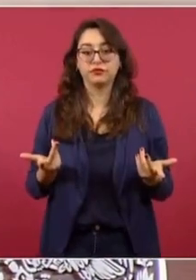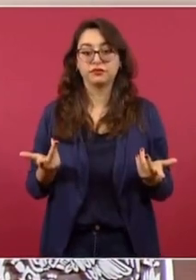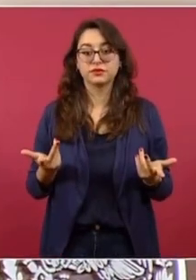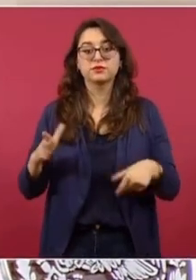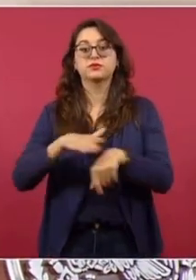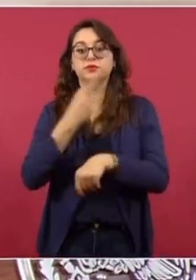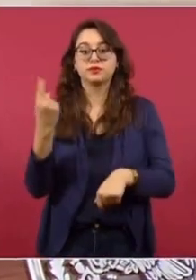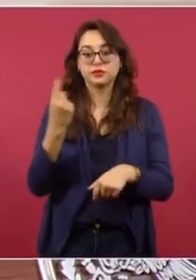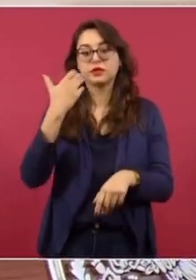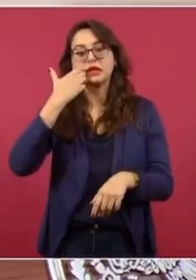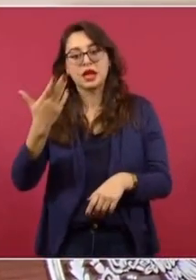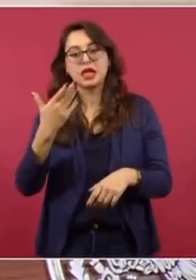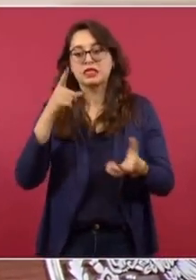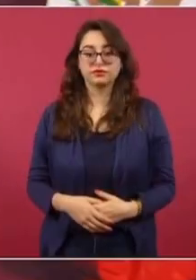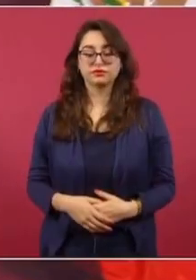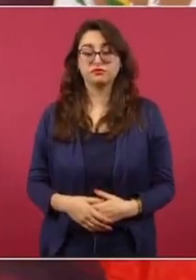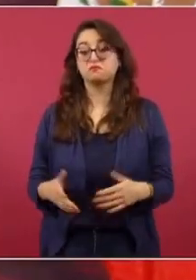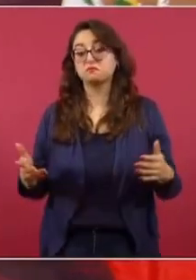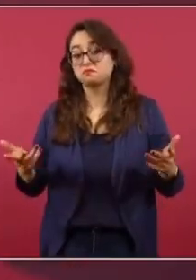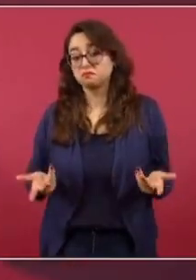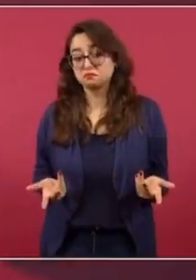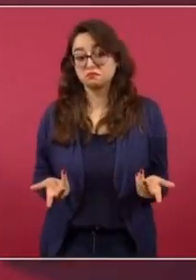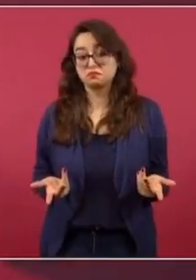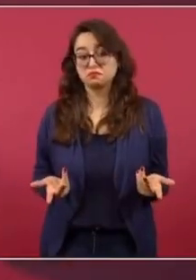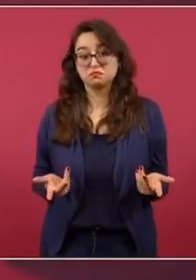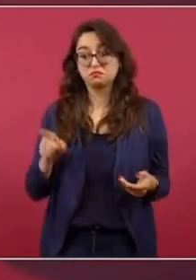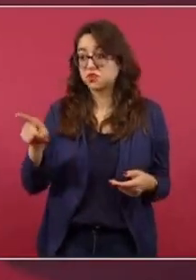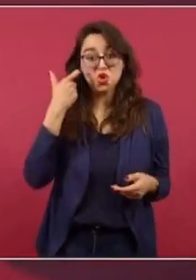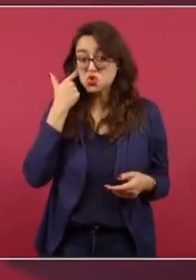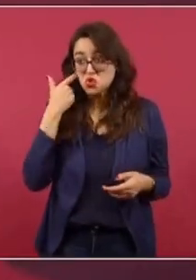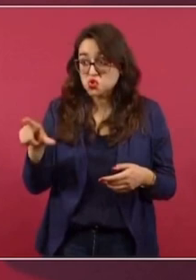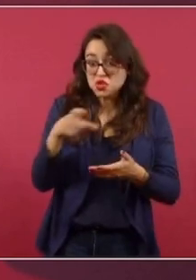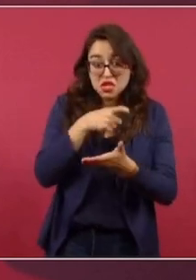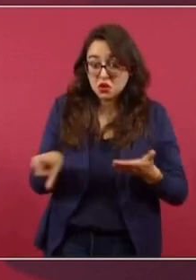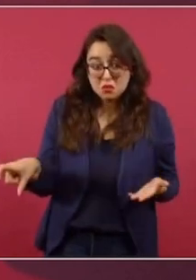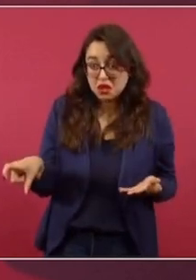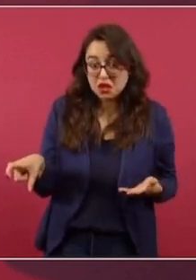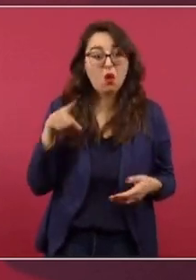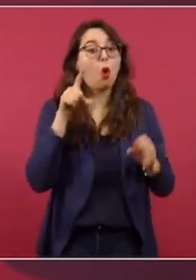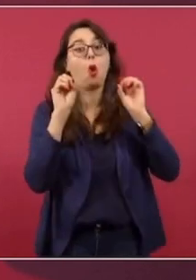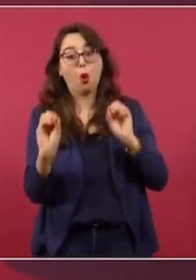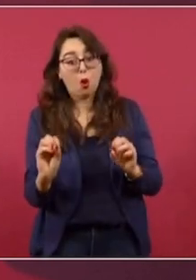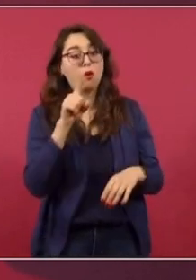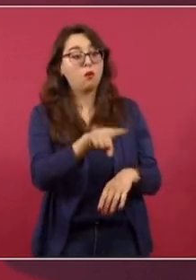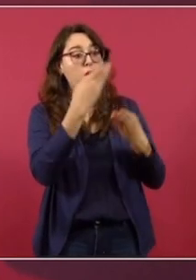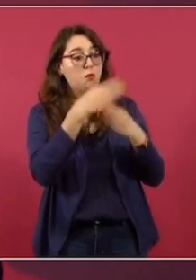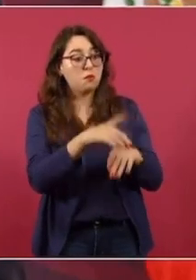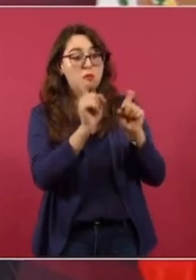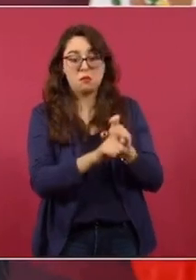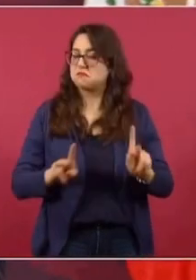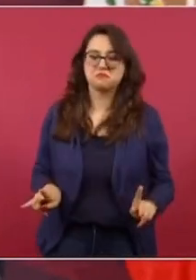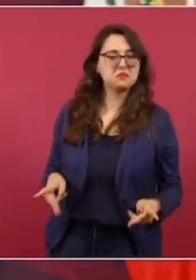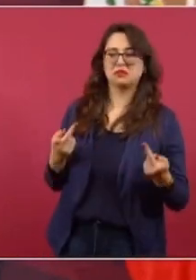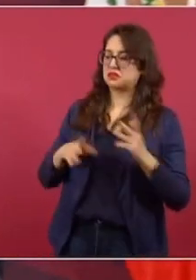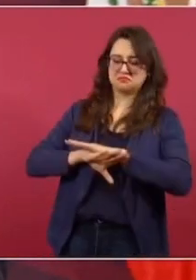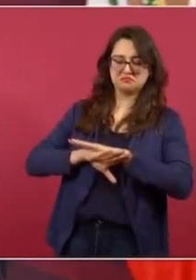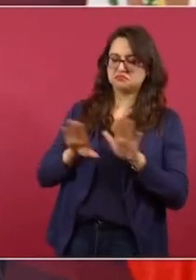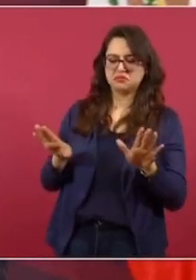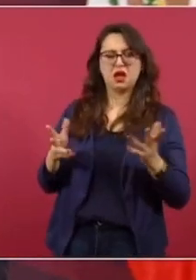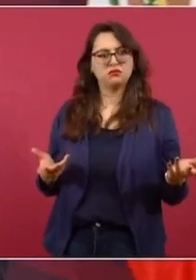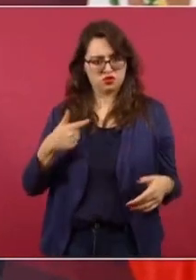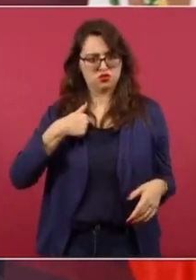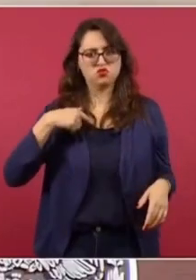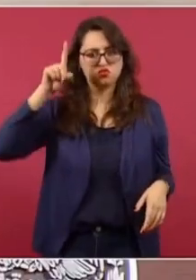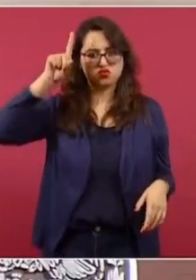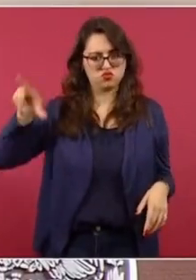pero es un asunto entre ellos. Entonces, si no quieren vender, pues vamos a hablar